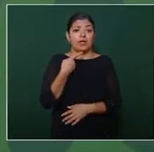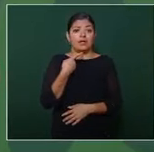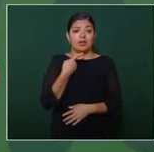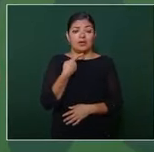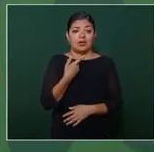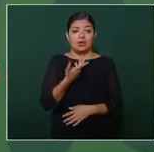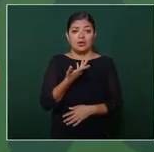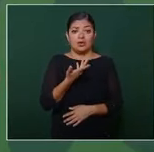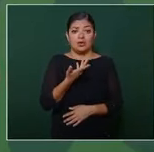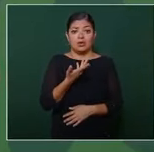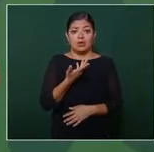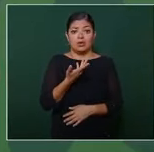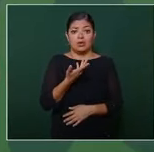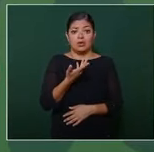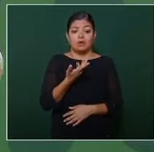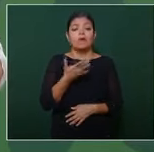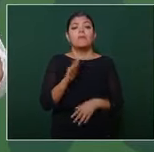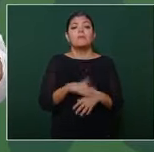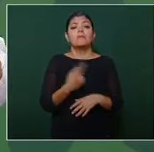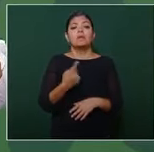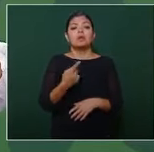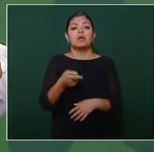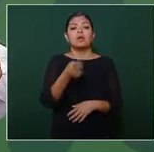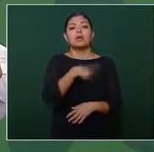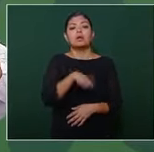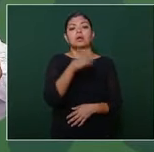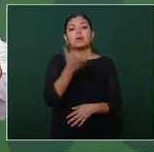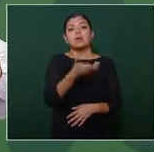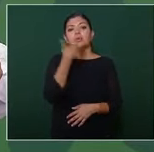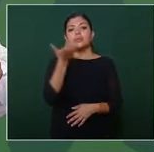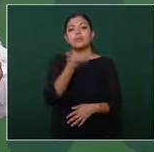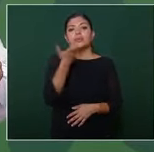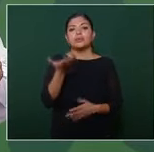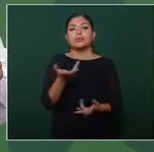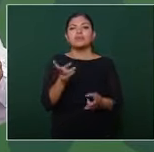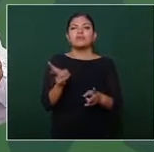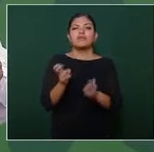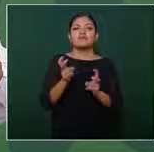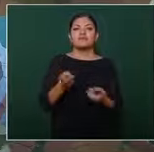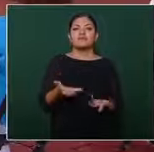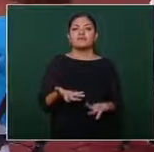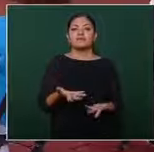es que estaban acostumbrados a robar a saquear